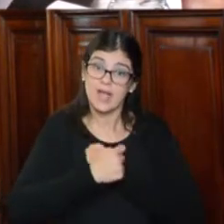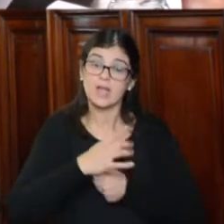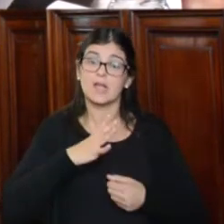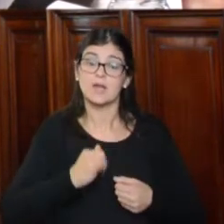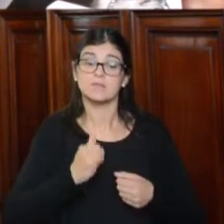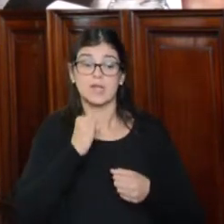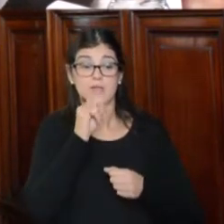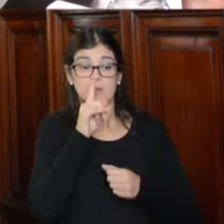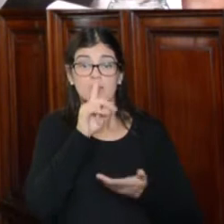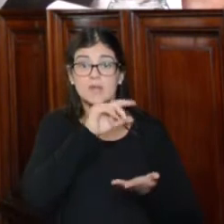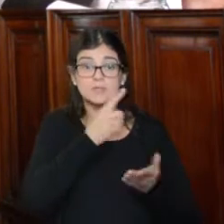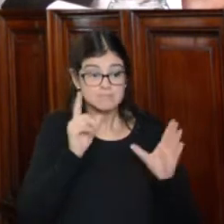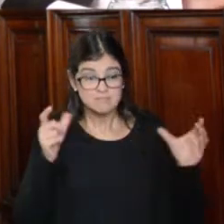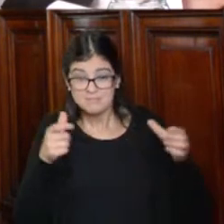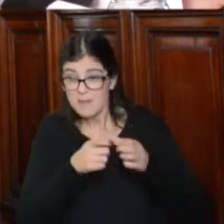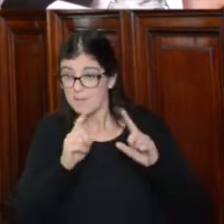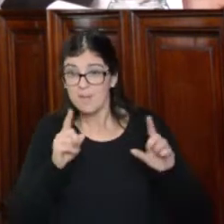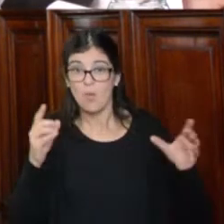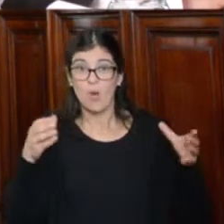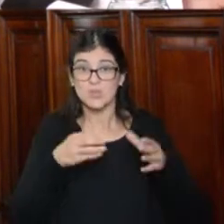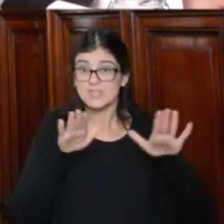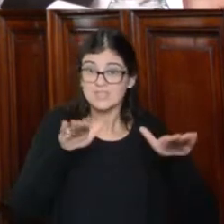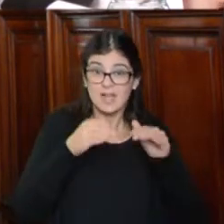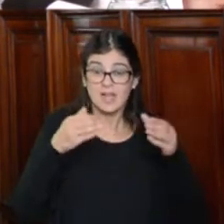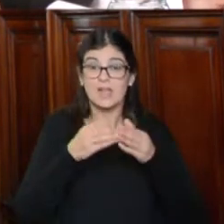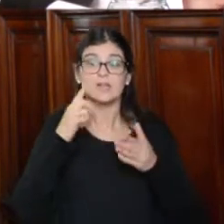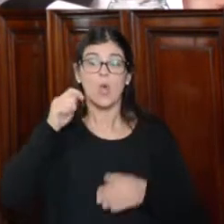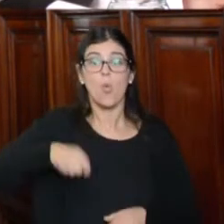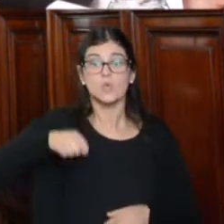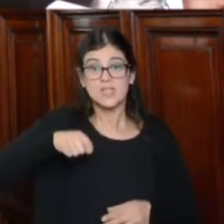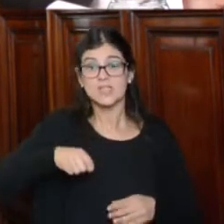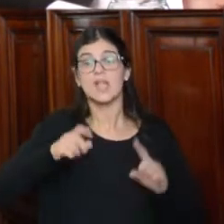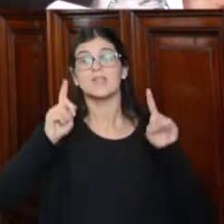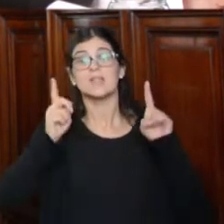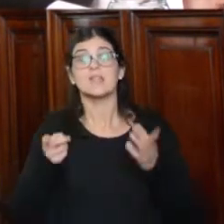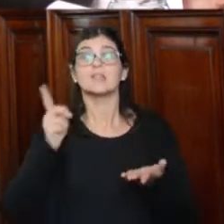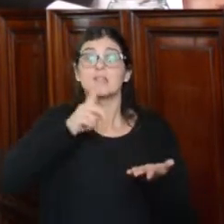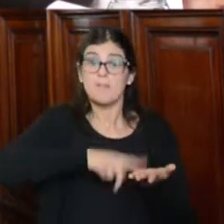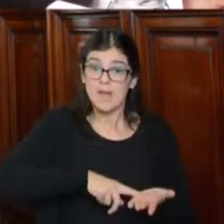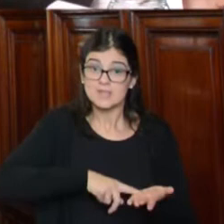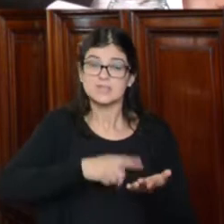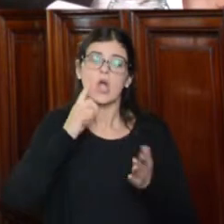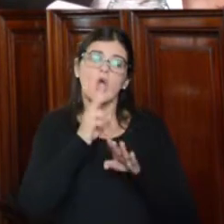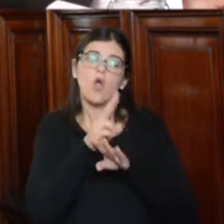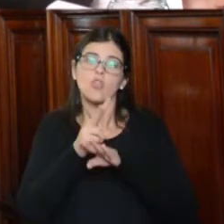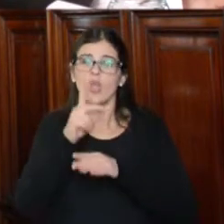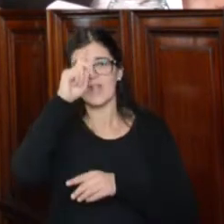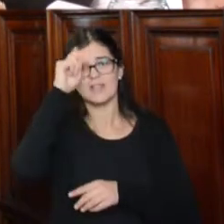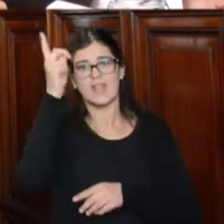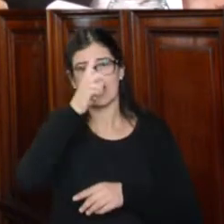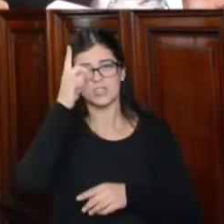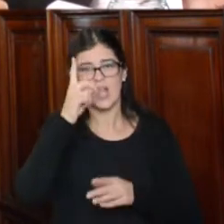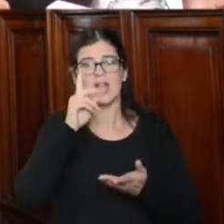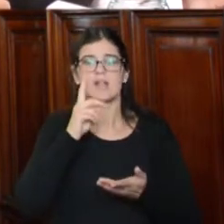requerentes de la presente audiencia se encuentran judicializados y además bajo el control del sistema internacional,